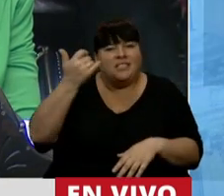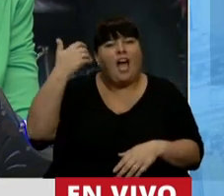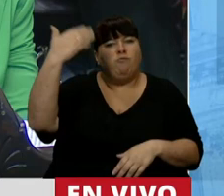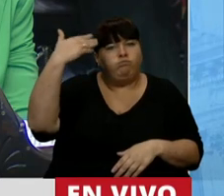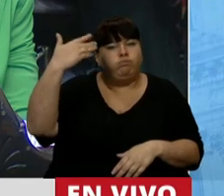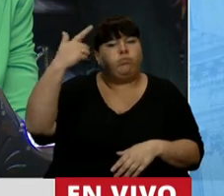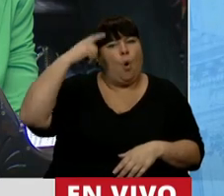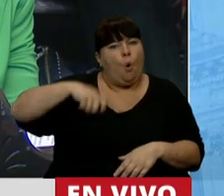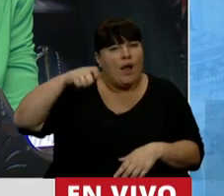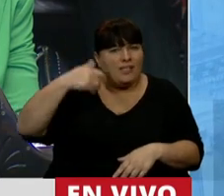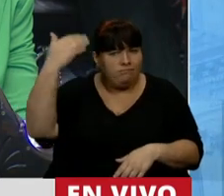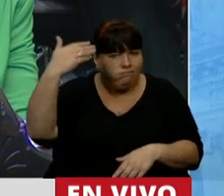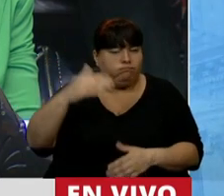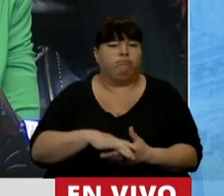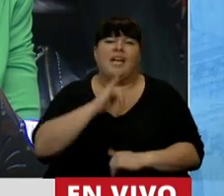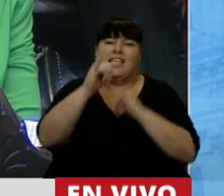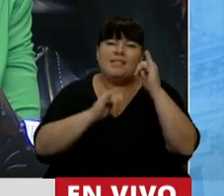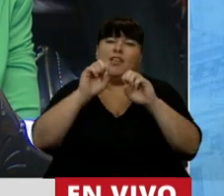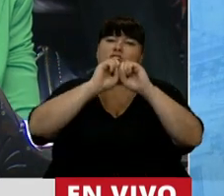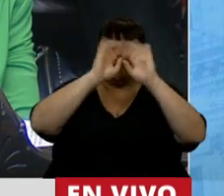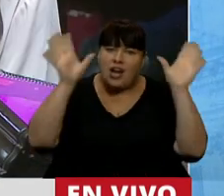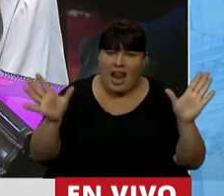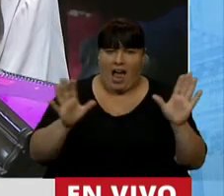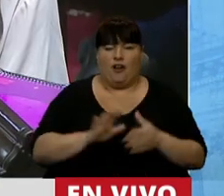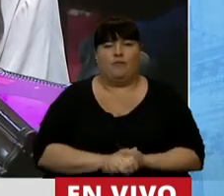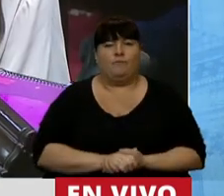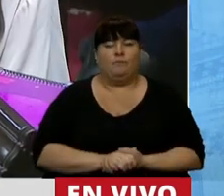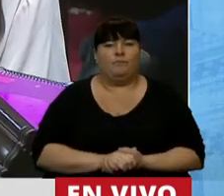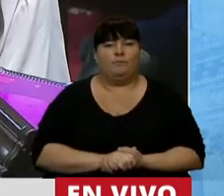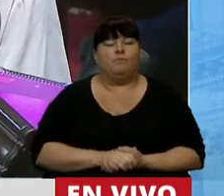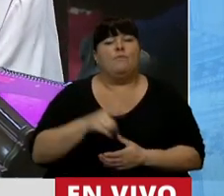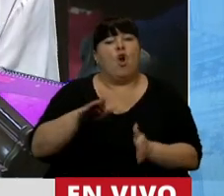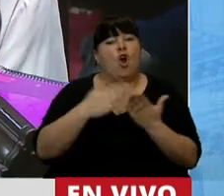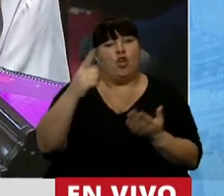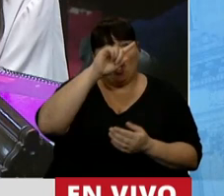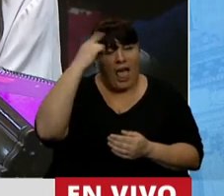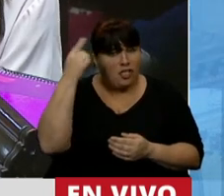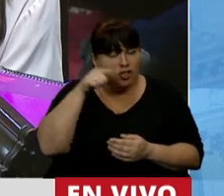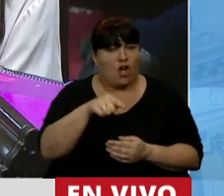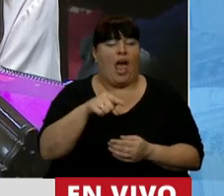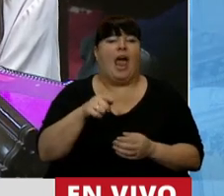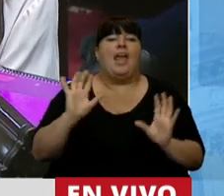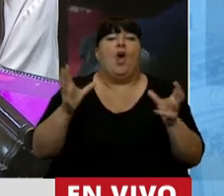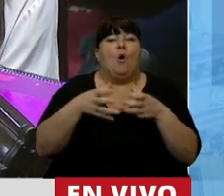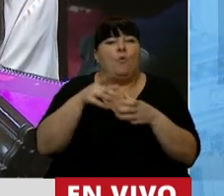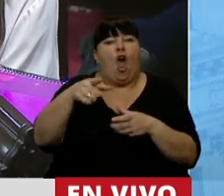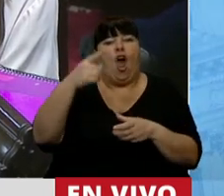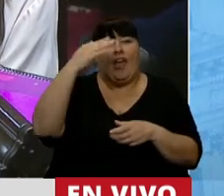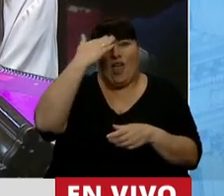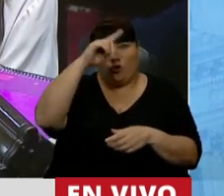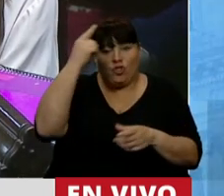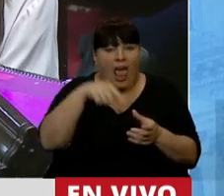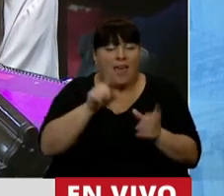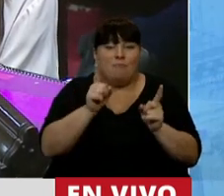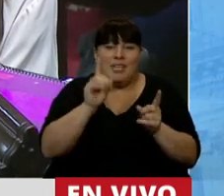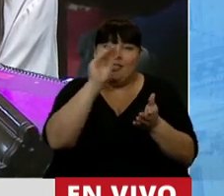expuesto por los juristas que con claridad y erudición explicaron que nuestra constitución nacional y el bloque de constitucionalidad